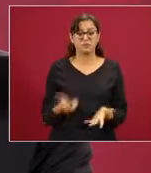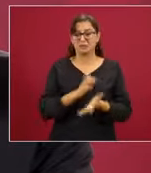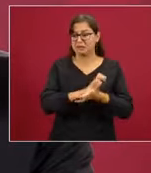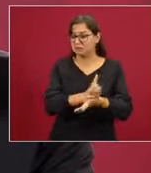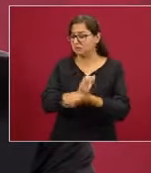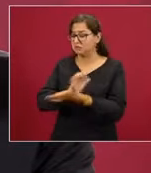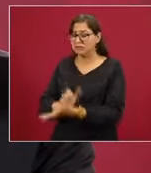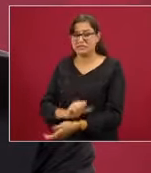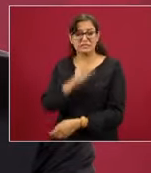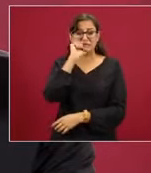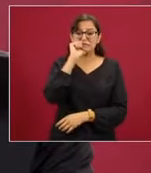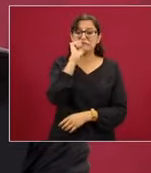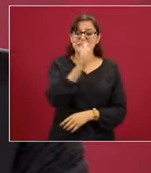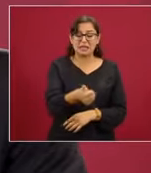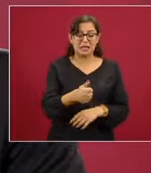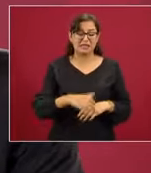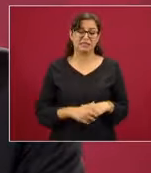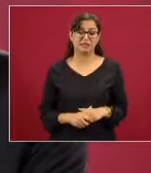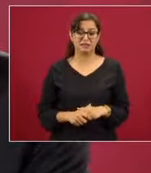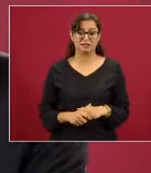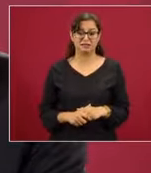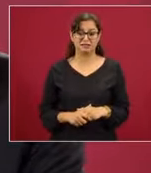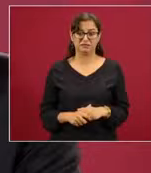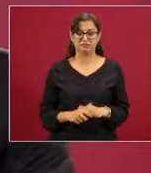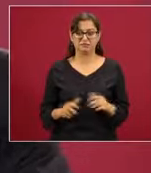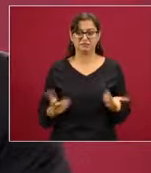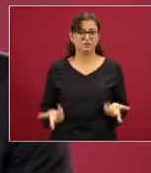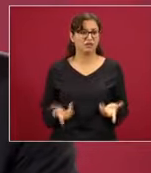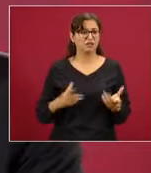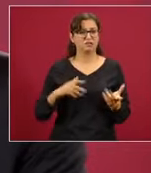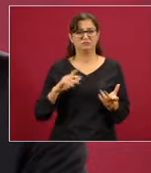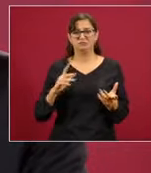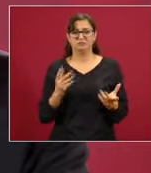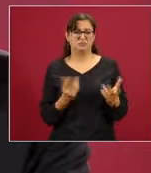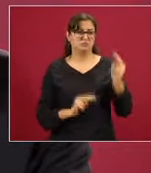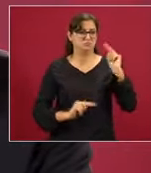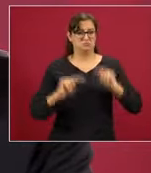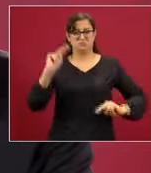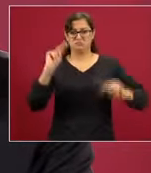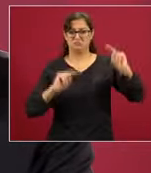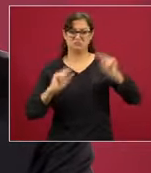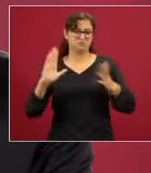nadie y haciendo a un lado el clasismo y el racismo